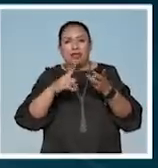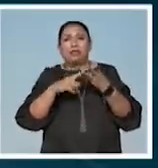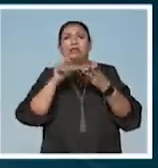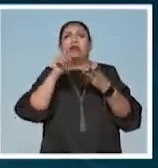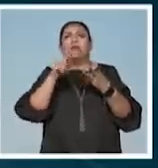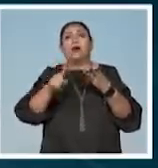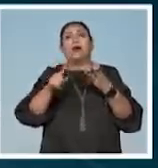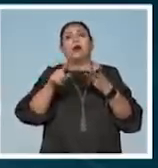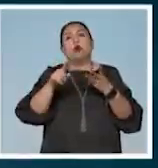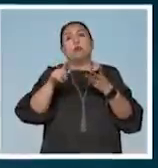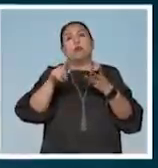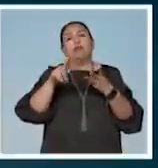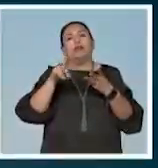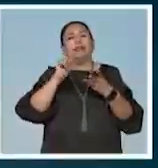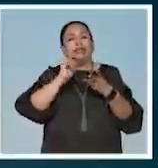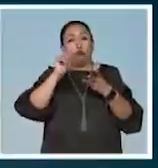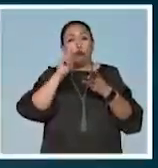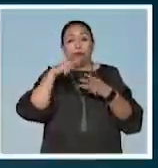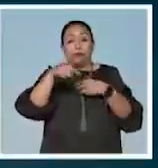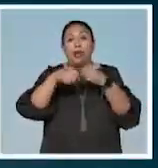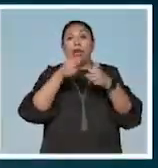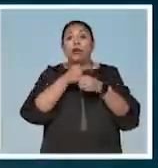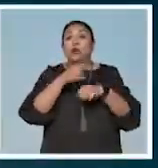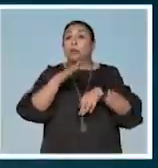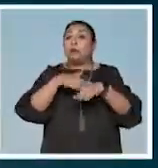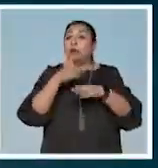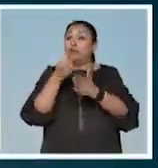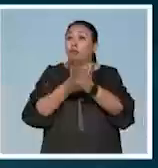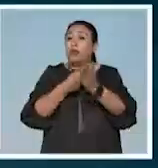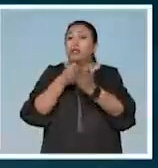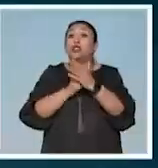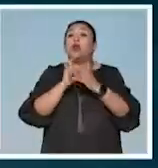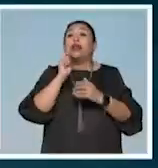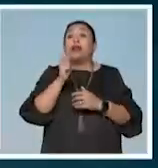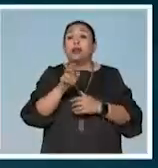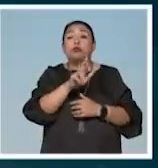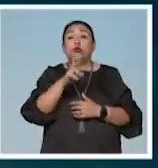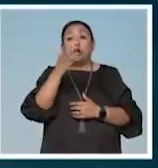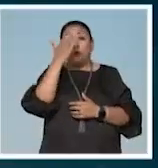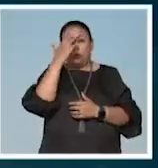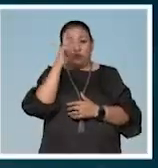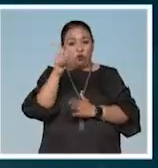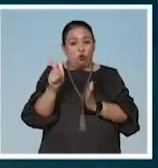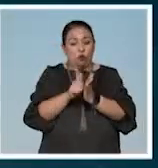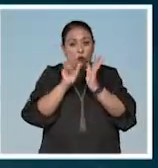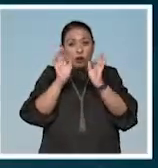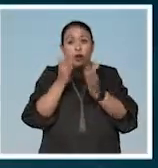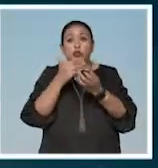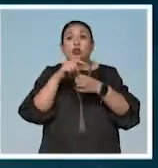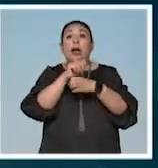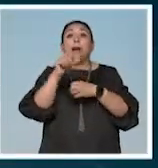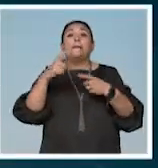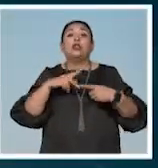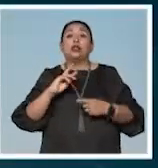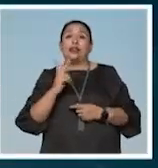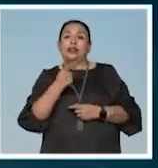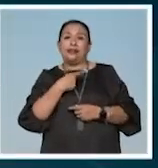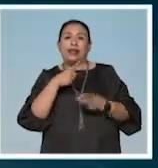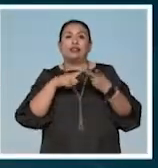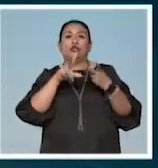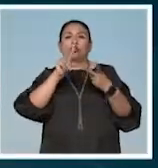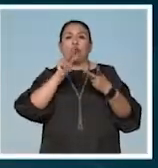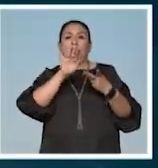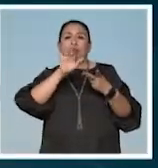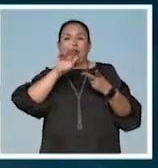trabajadoras sexuales este año una de las mayores exigencias es darle el reconocimiento legal y social a personas trans y no binarias